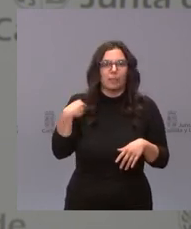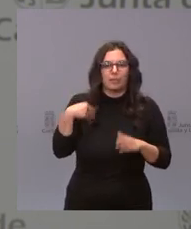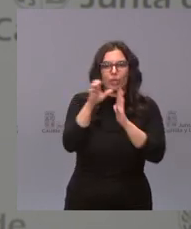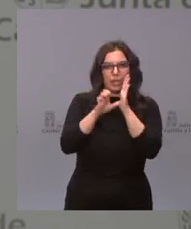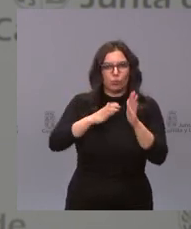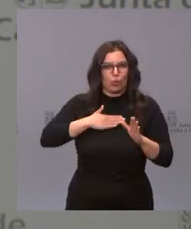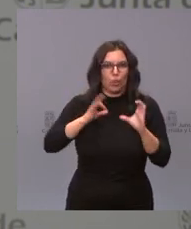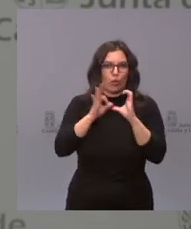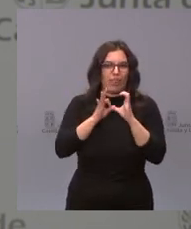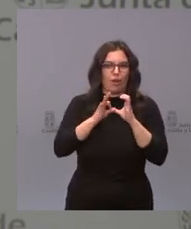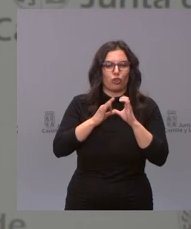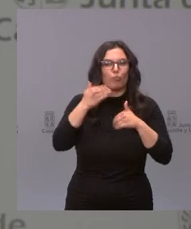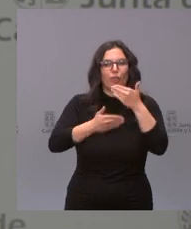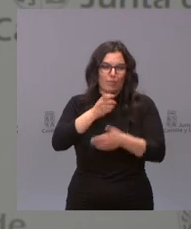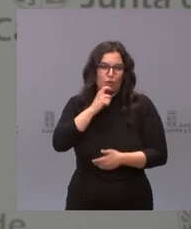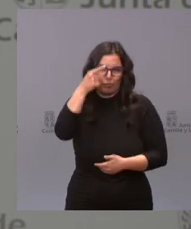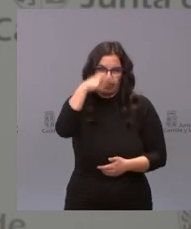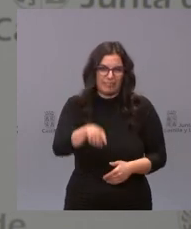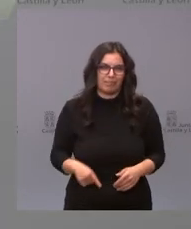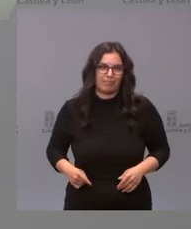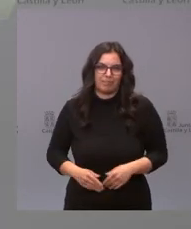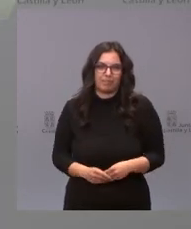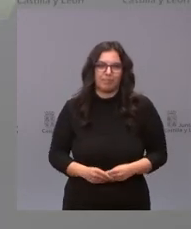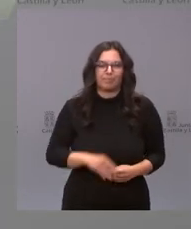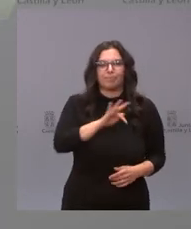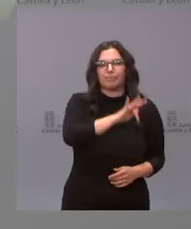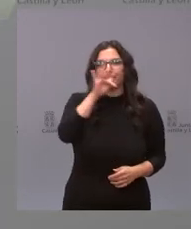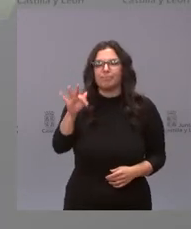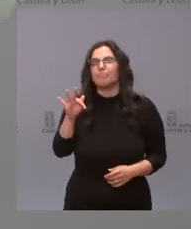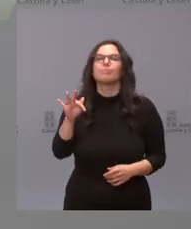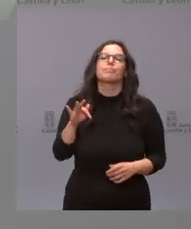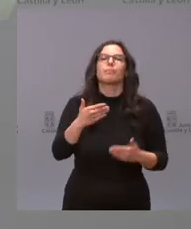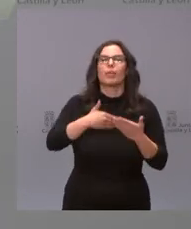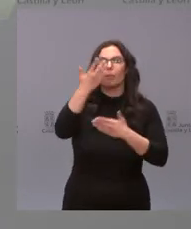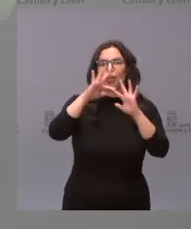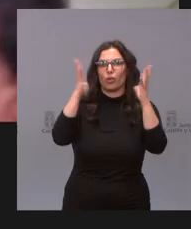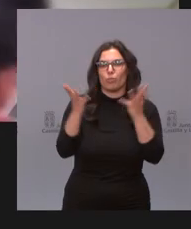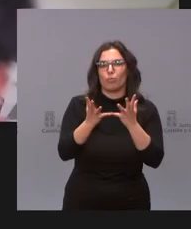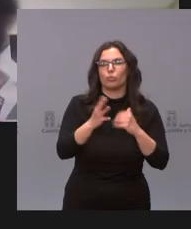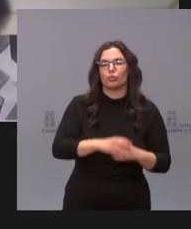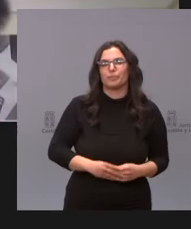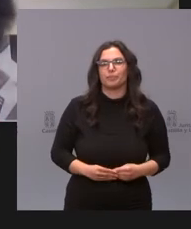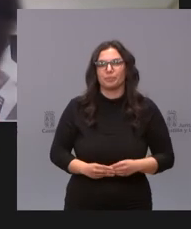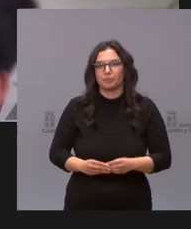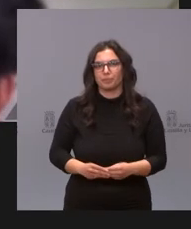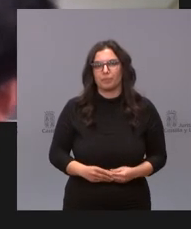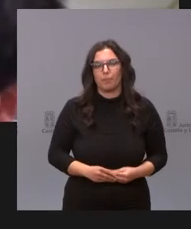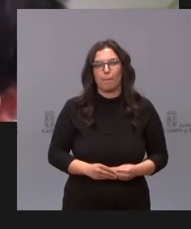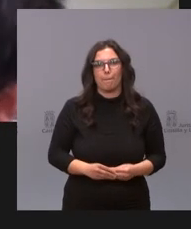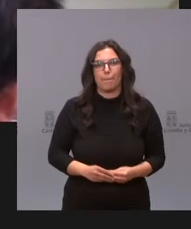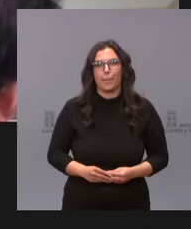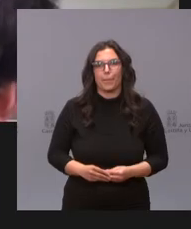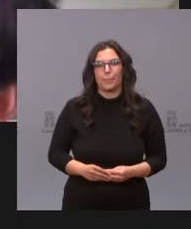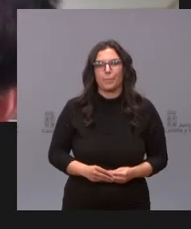estatutos de Ciudadanos en estos casos seguimos ya con el mundo de Castilla y León y con Ricardo García cuando quiera